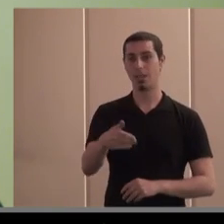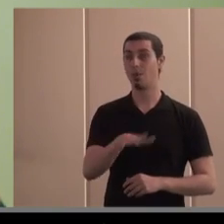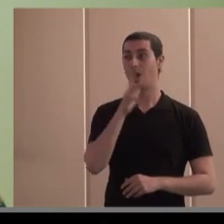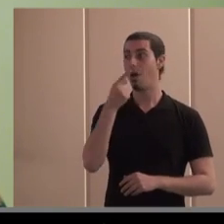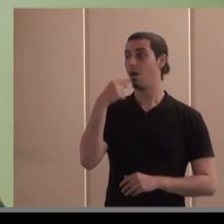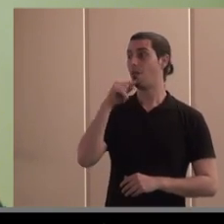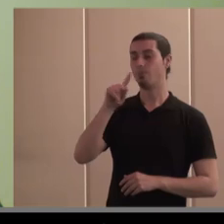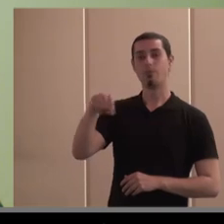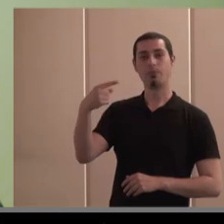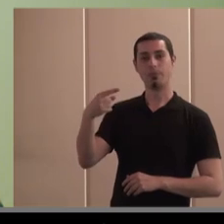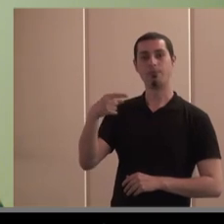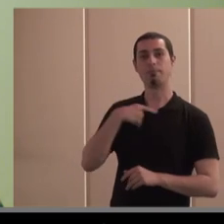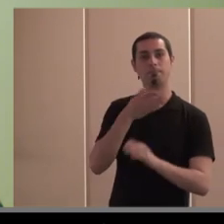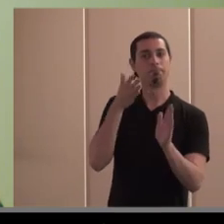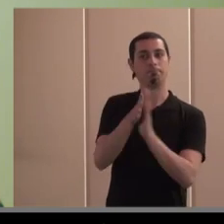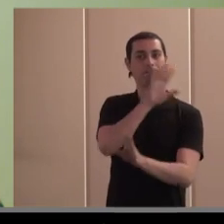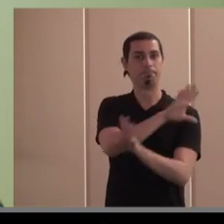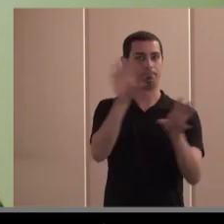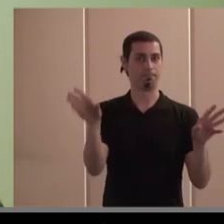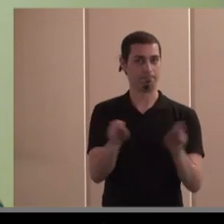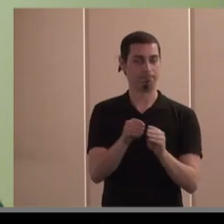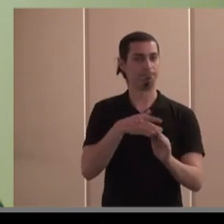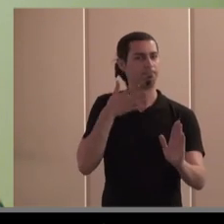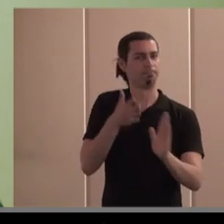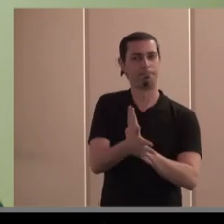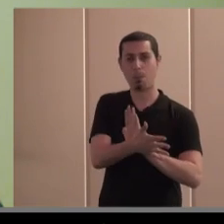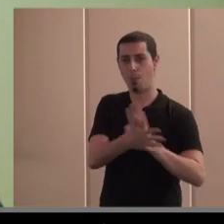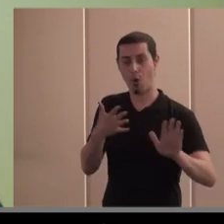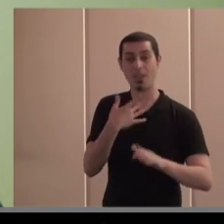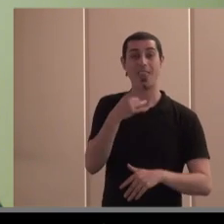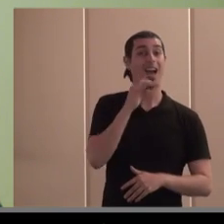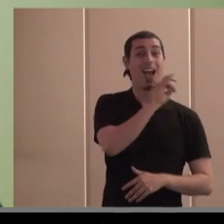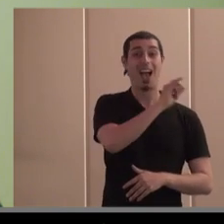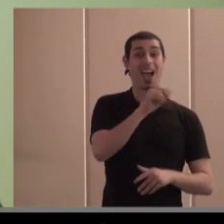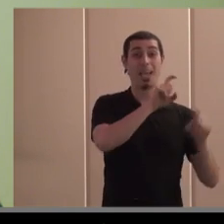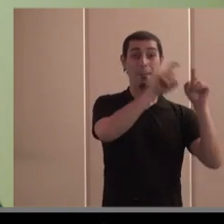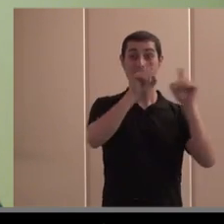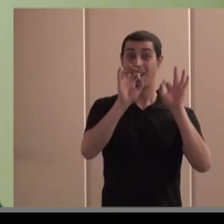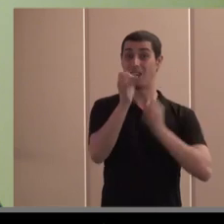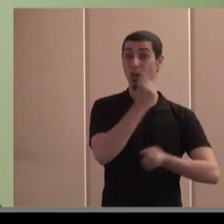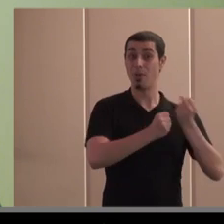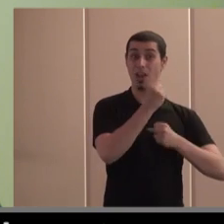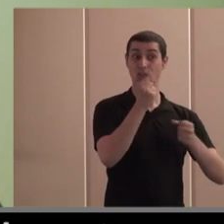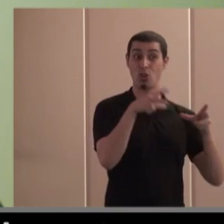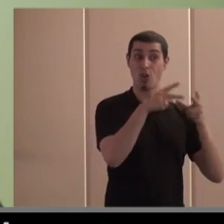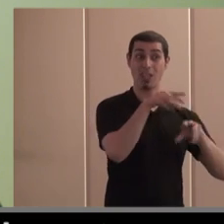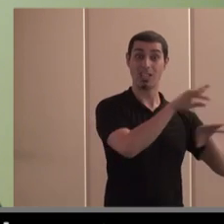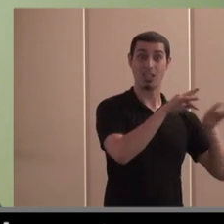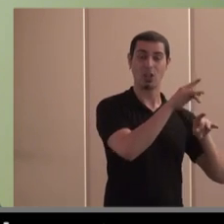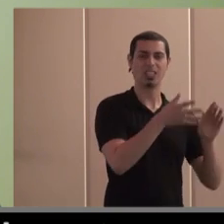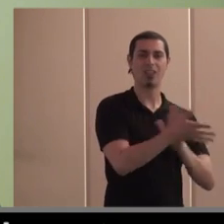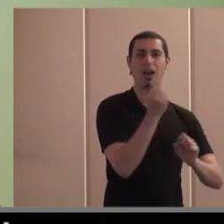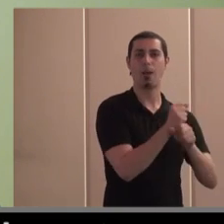también os lo diré rápidamente pero allá donde hay más implantación de empresas de economía social hay menos